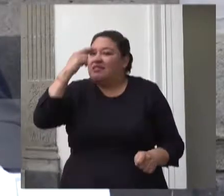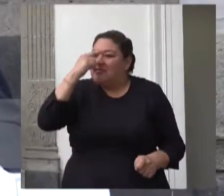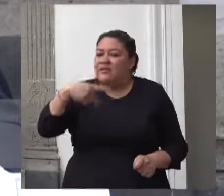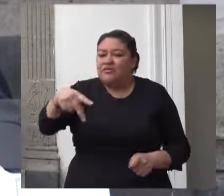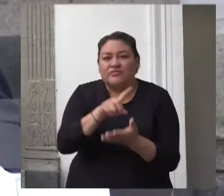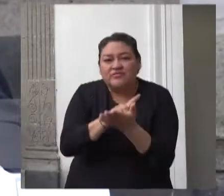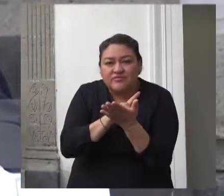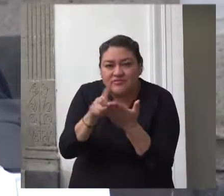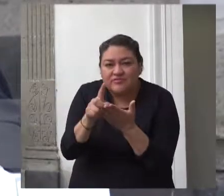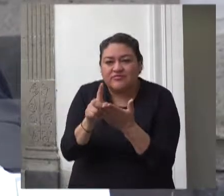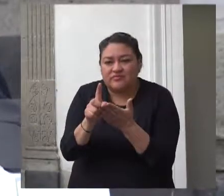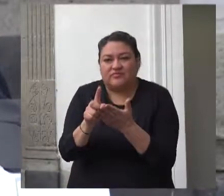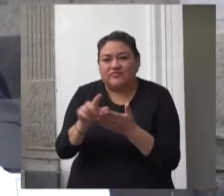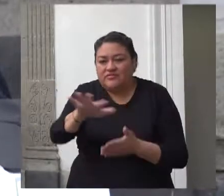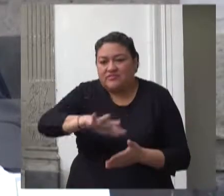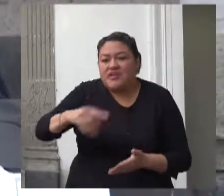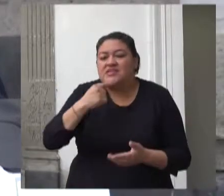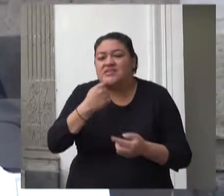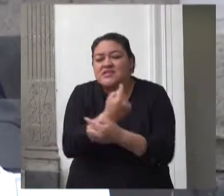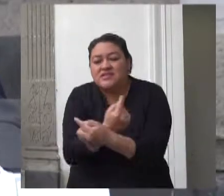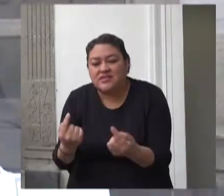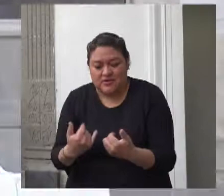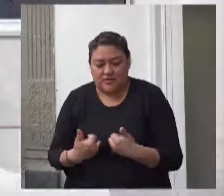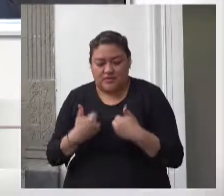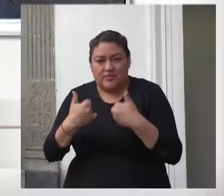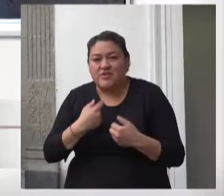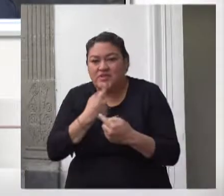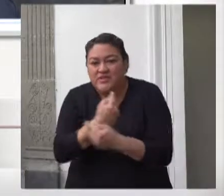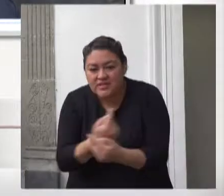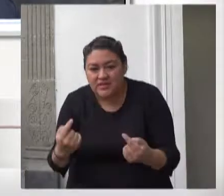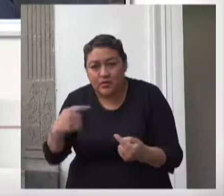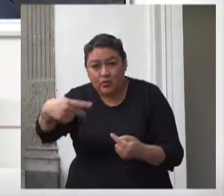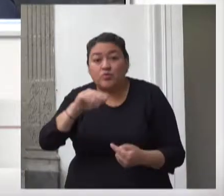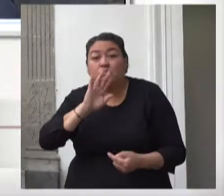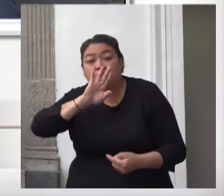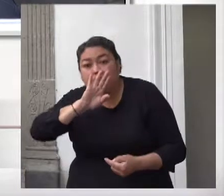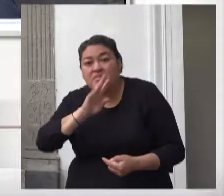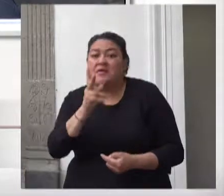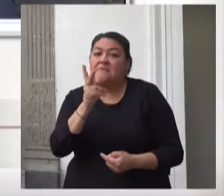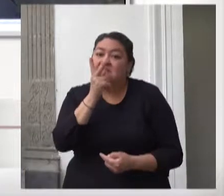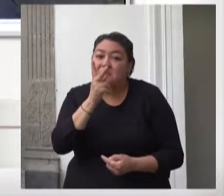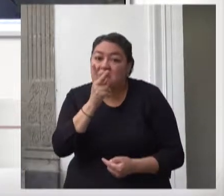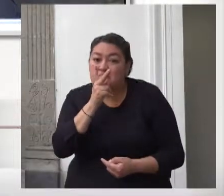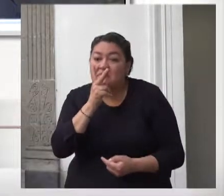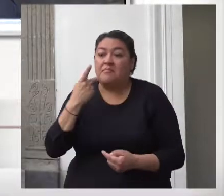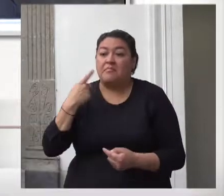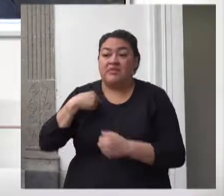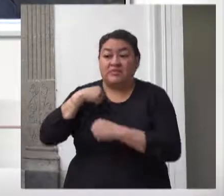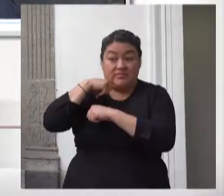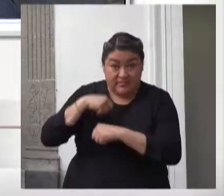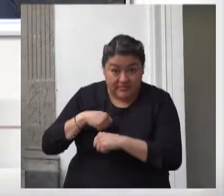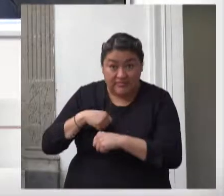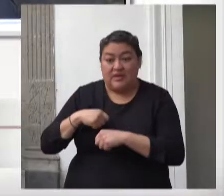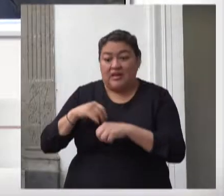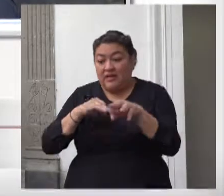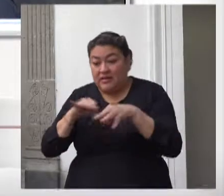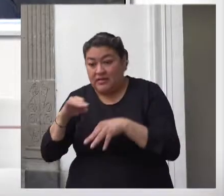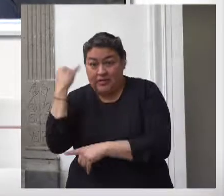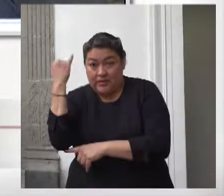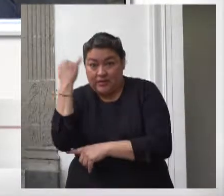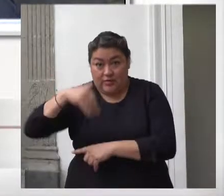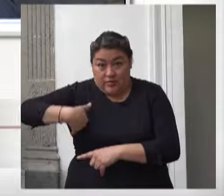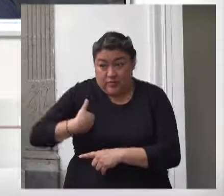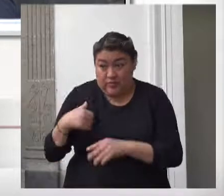jurídica de las niñas niños madres padres responsables y trabajadoras